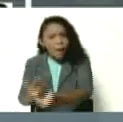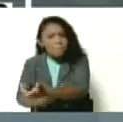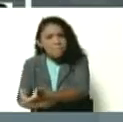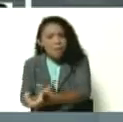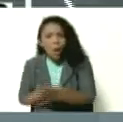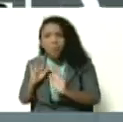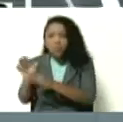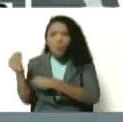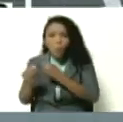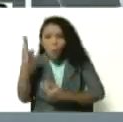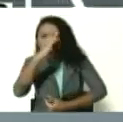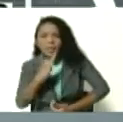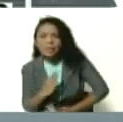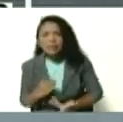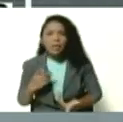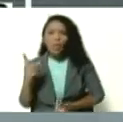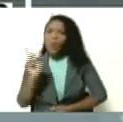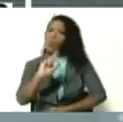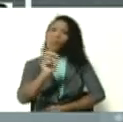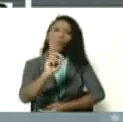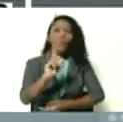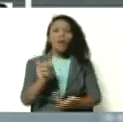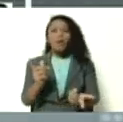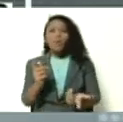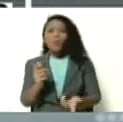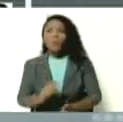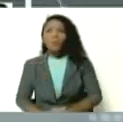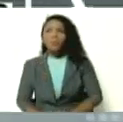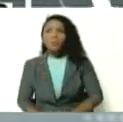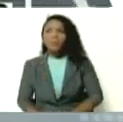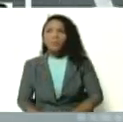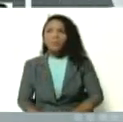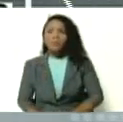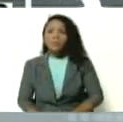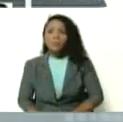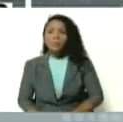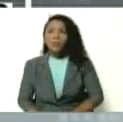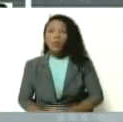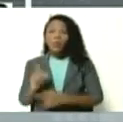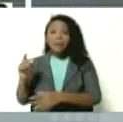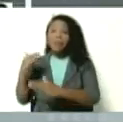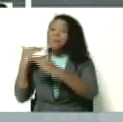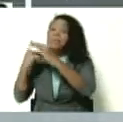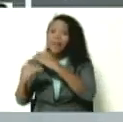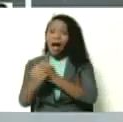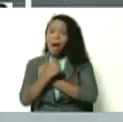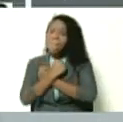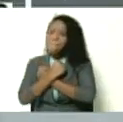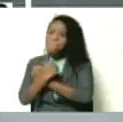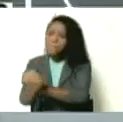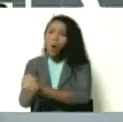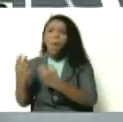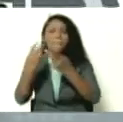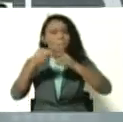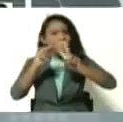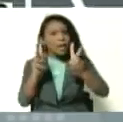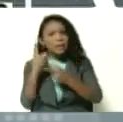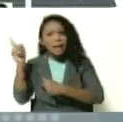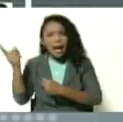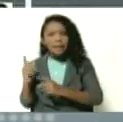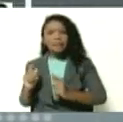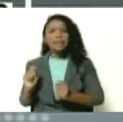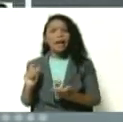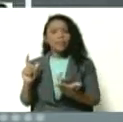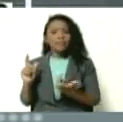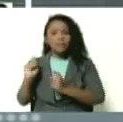Brasil, vayan ellos también con ese mensaje de amor, de paz y ese legado de Chávez.